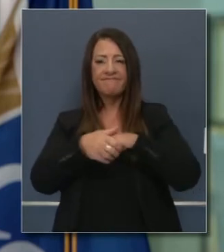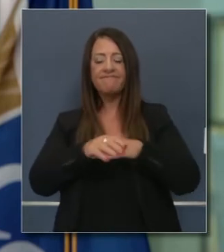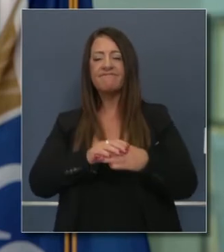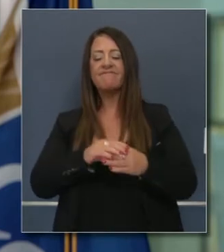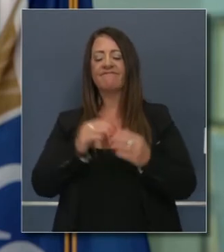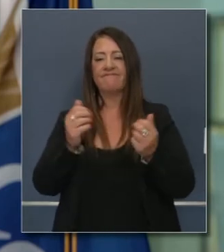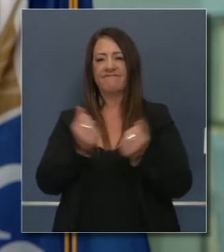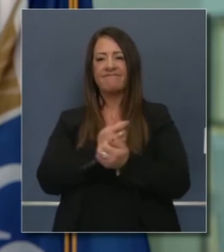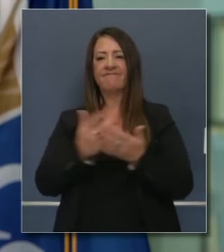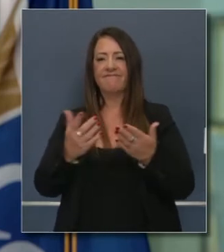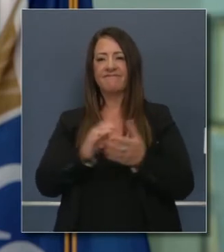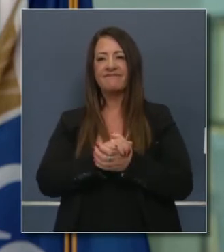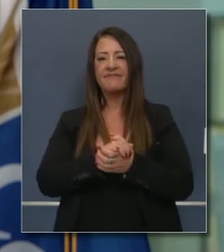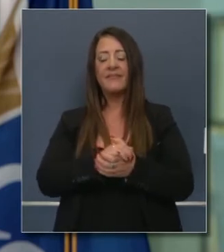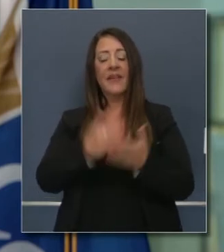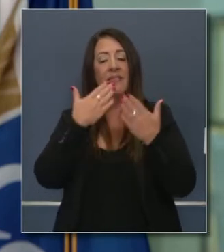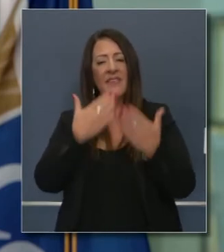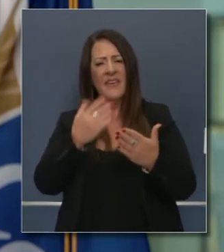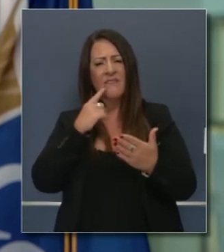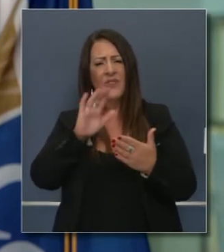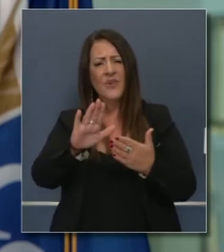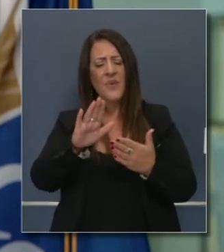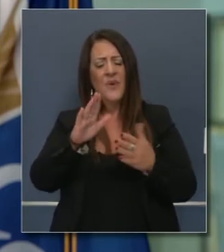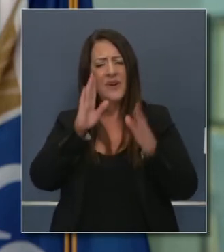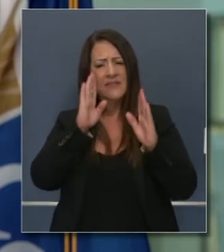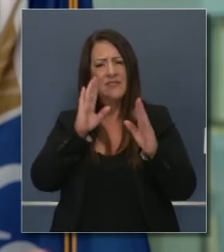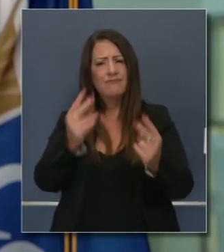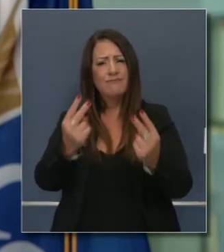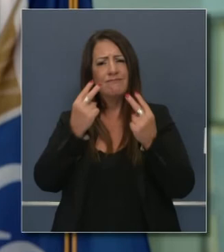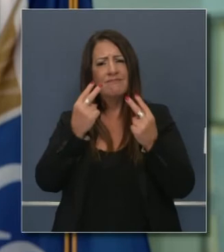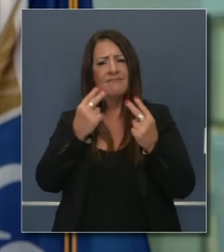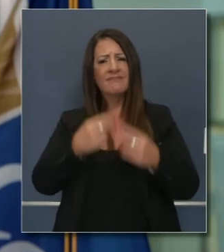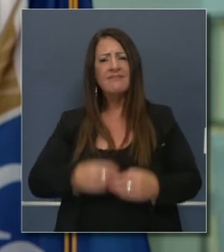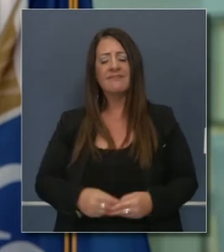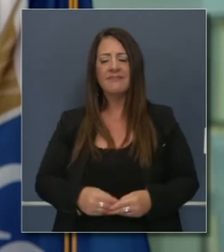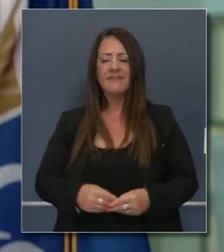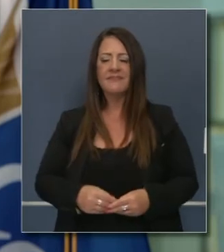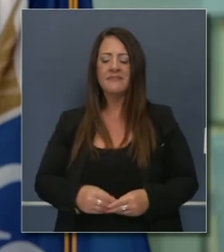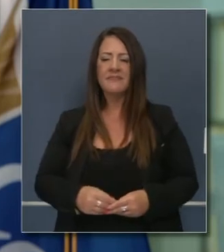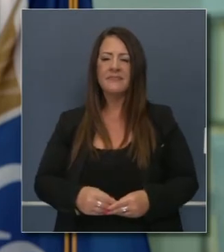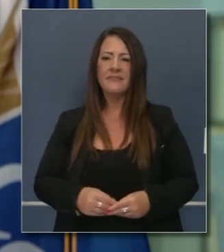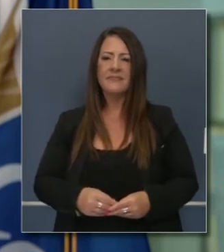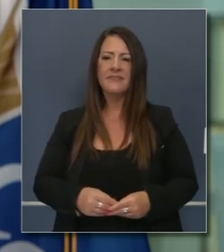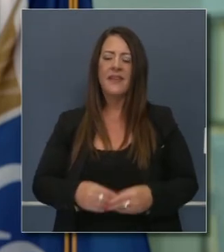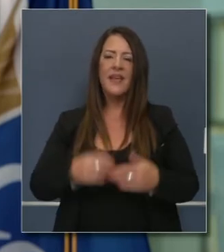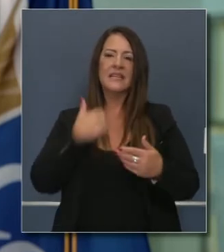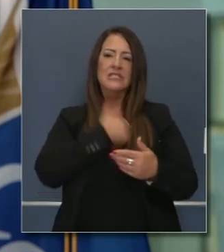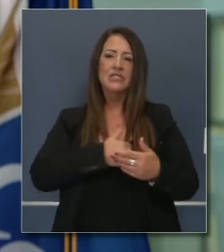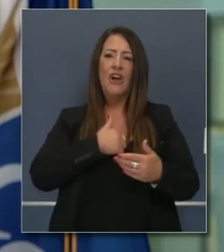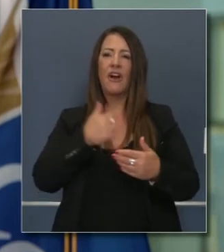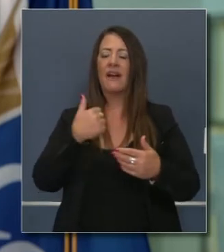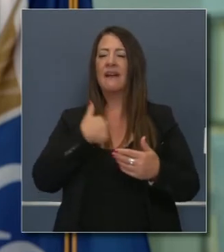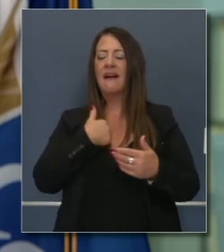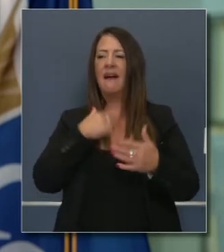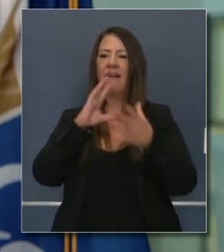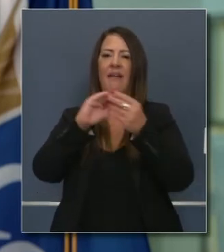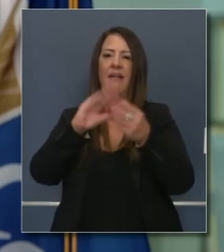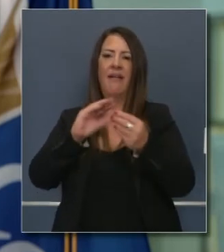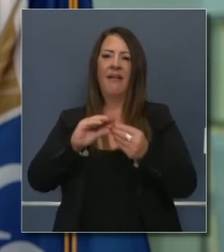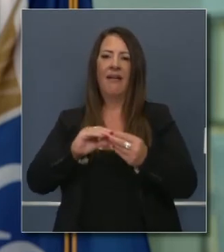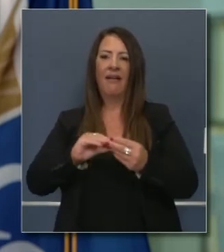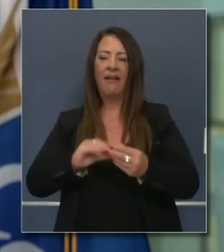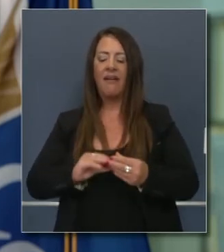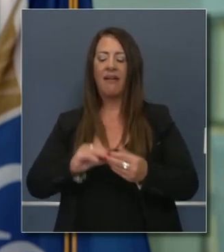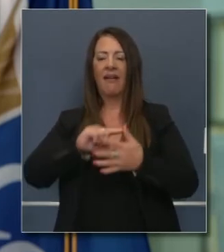mascarilla, no mezclarse con la gente, lavarse las manos y no estar afuera. De modo que estuvimos hablando de muchas cosas hoy con